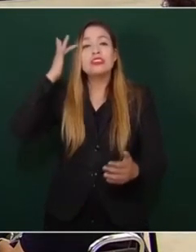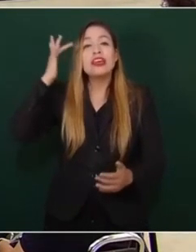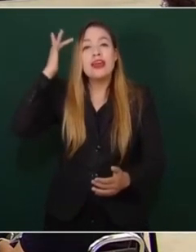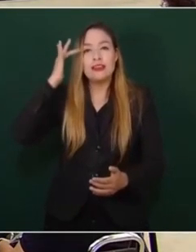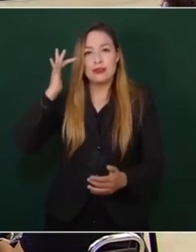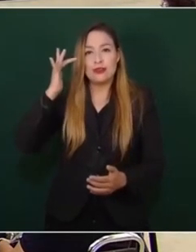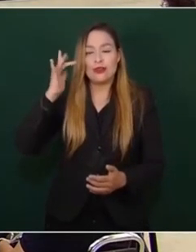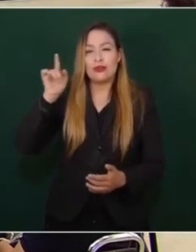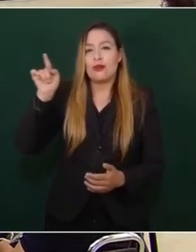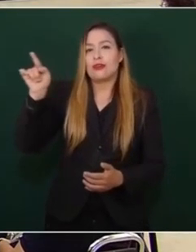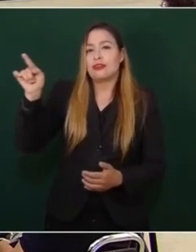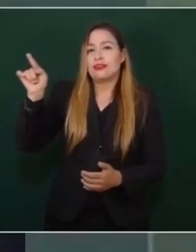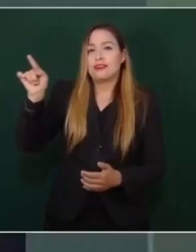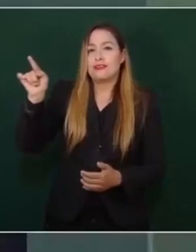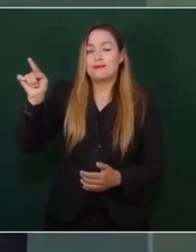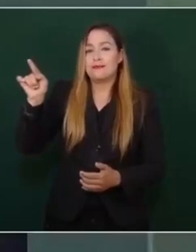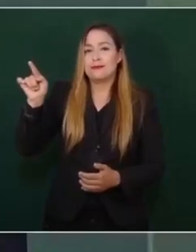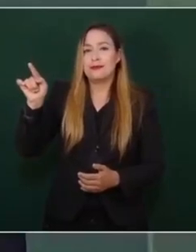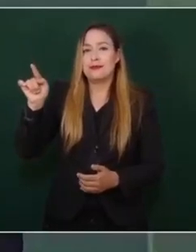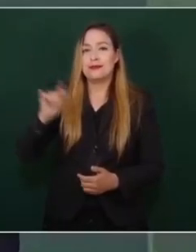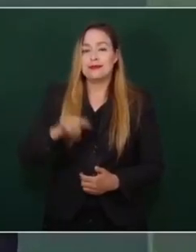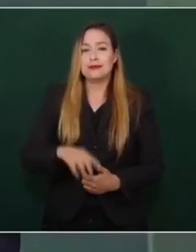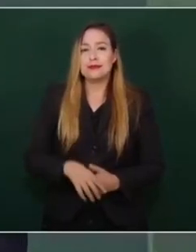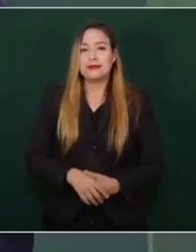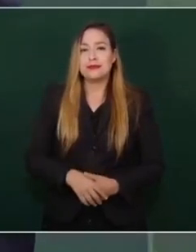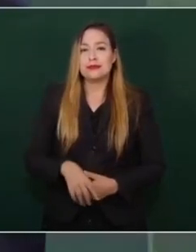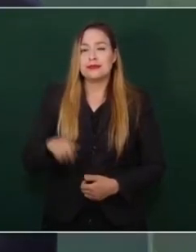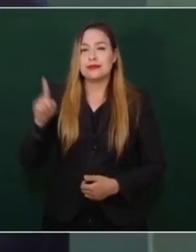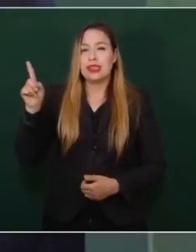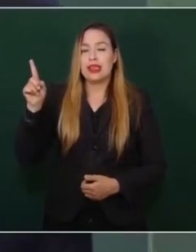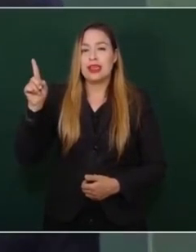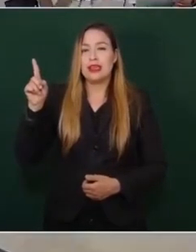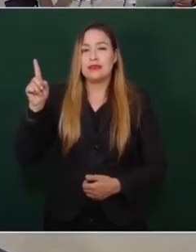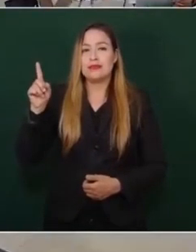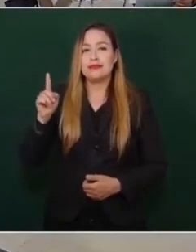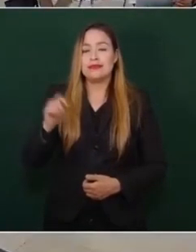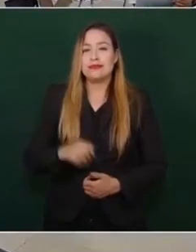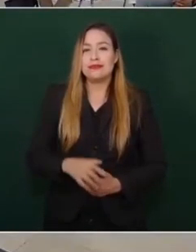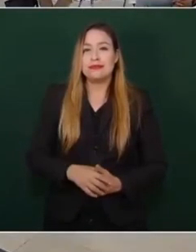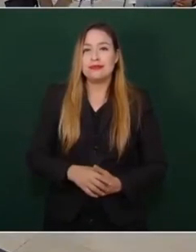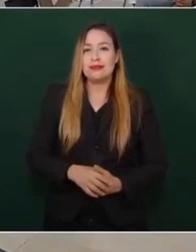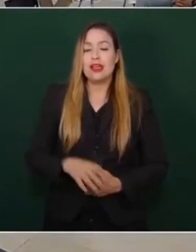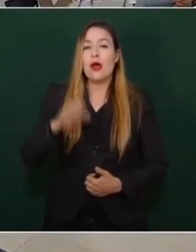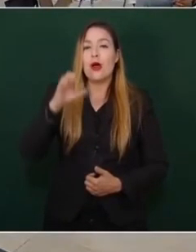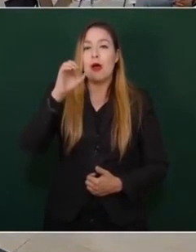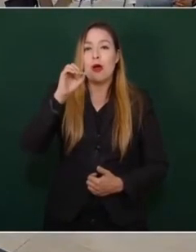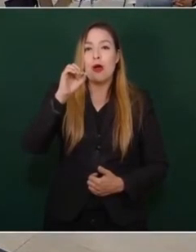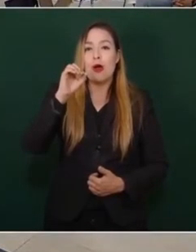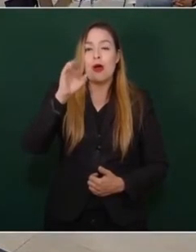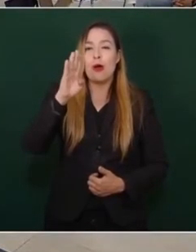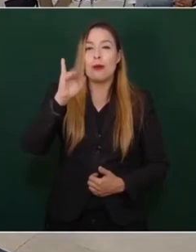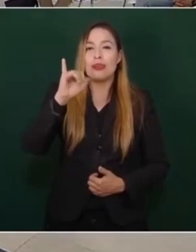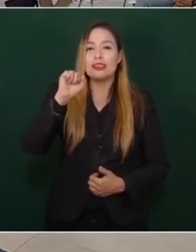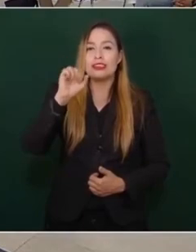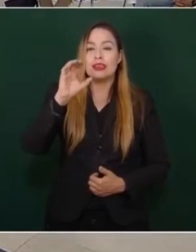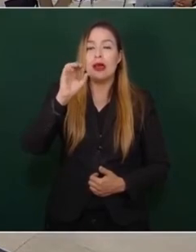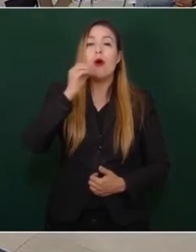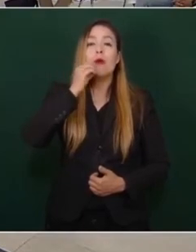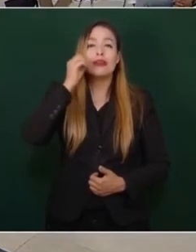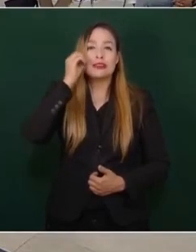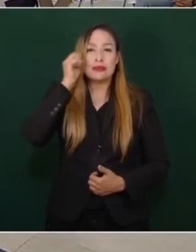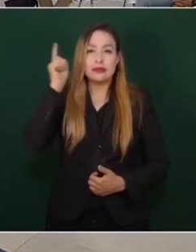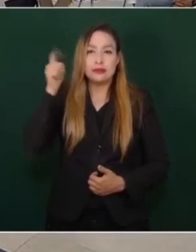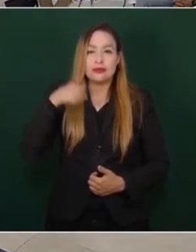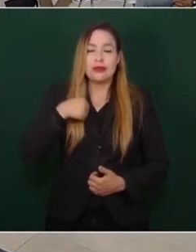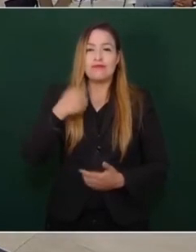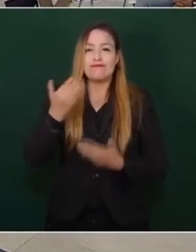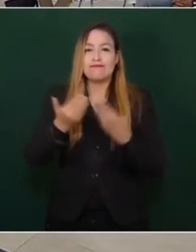realidad